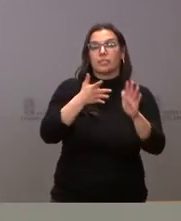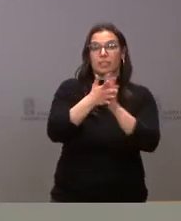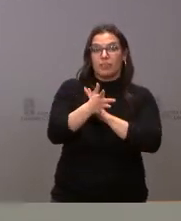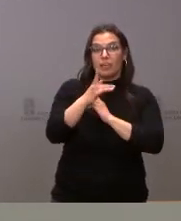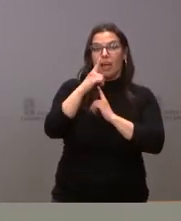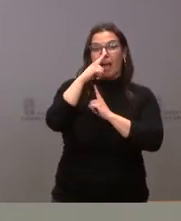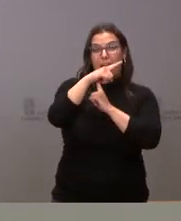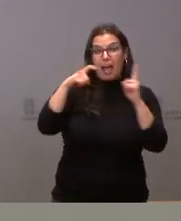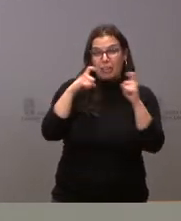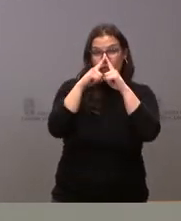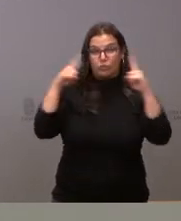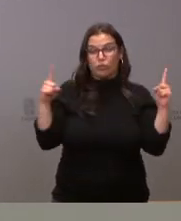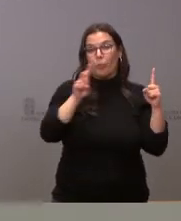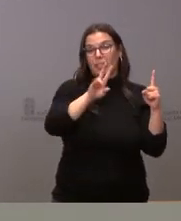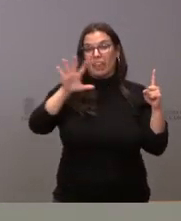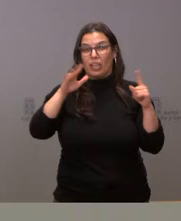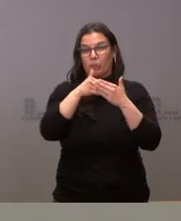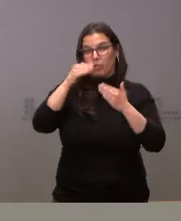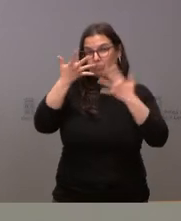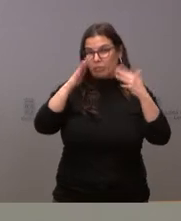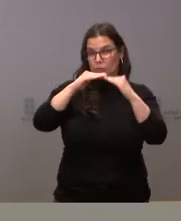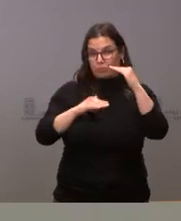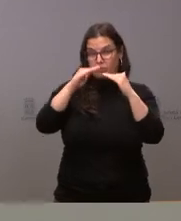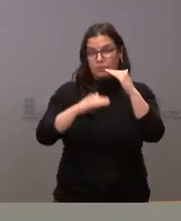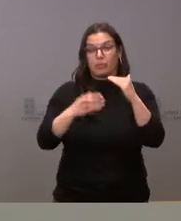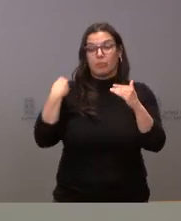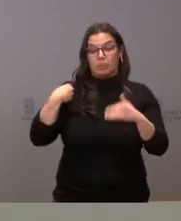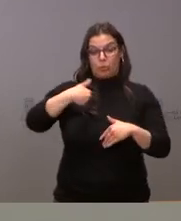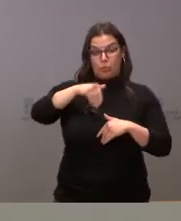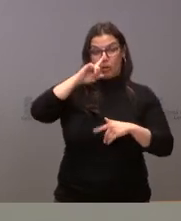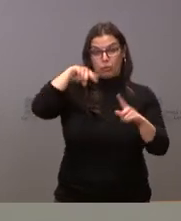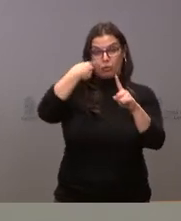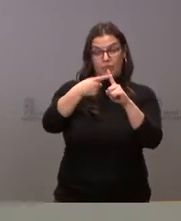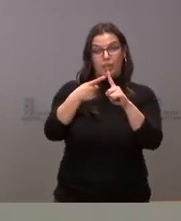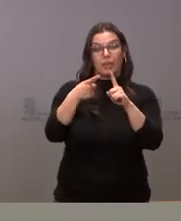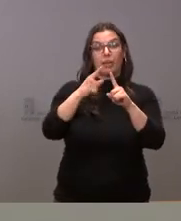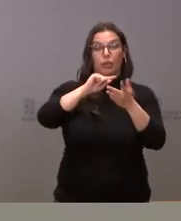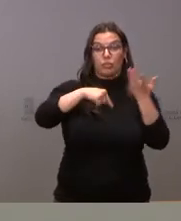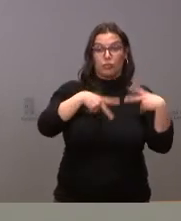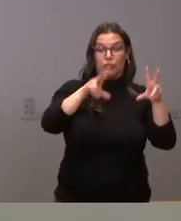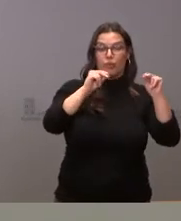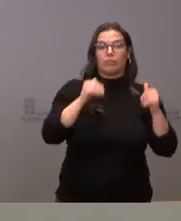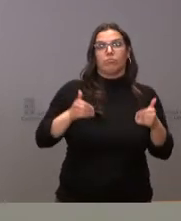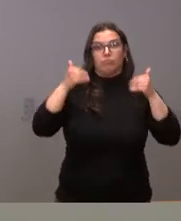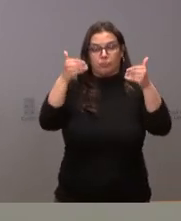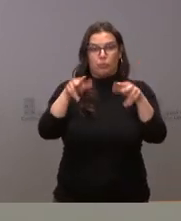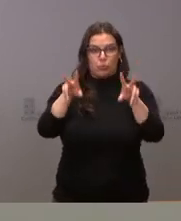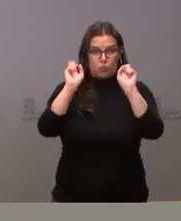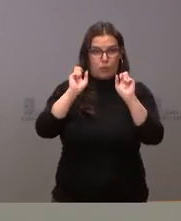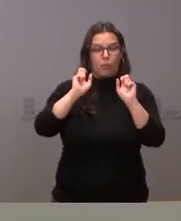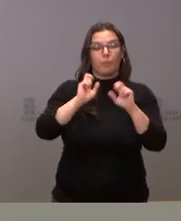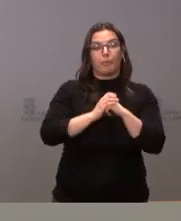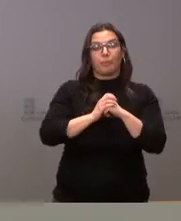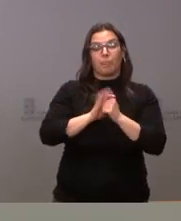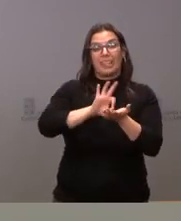ejercicios de media y que busca sustituir al que tendrá finalización en marzo del próximo ejercicio. Estos servicios de telecomunicaciones